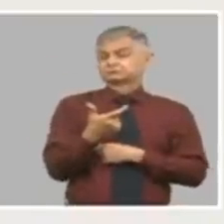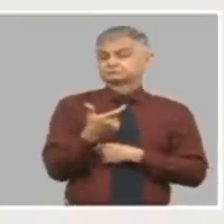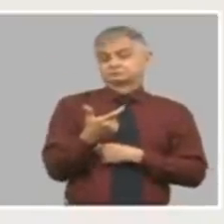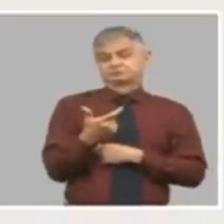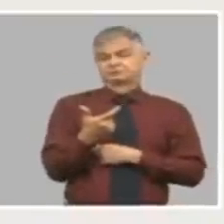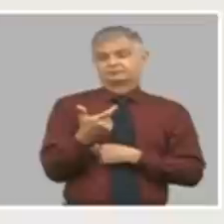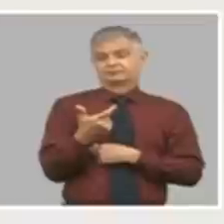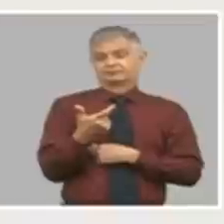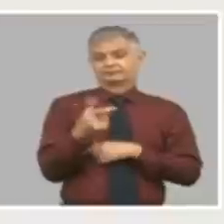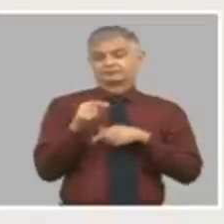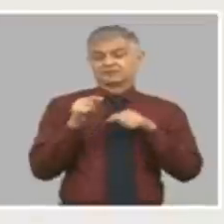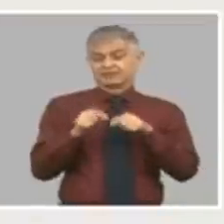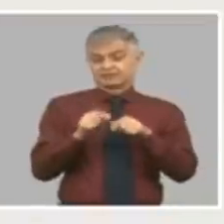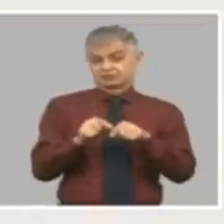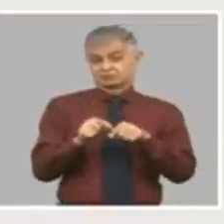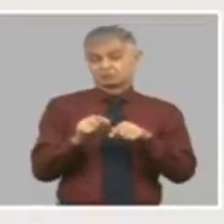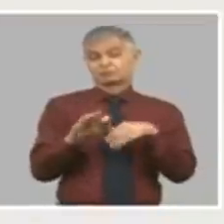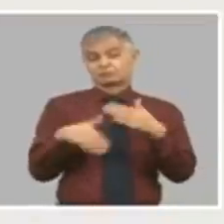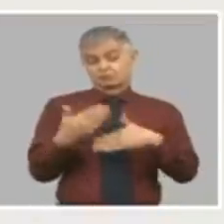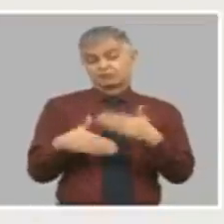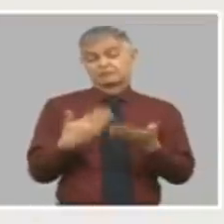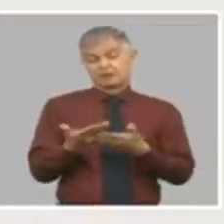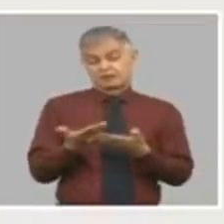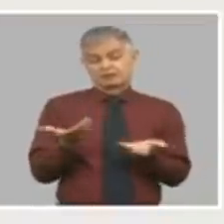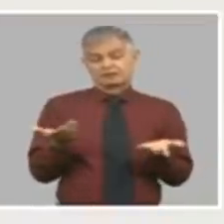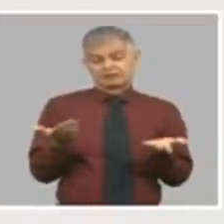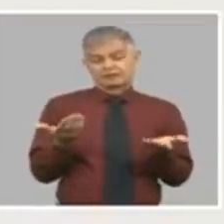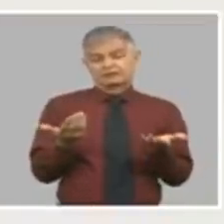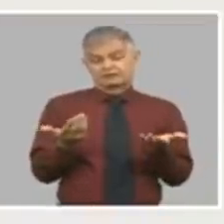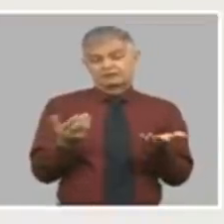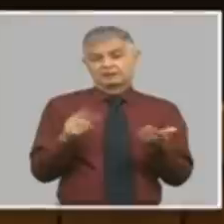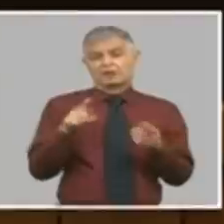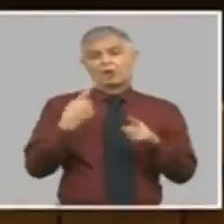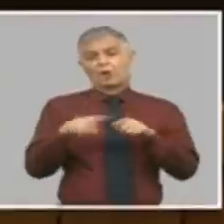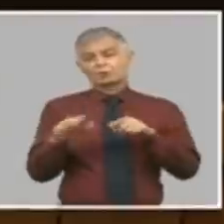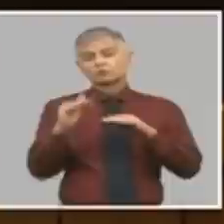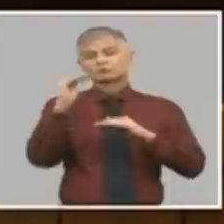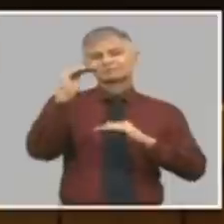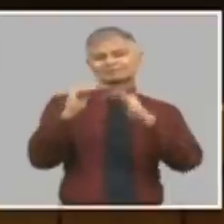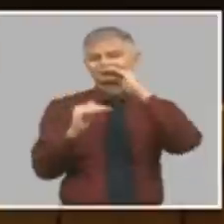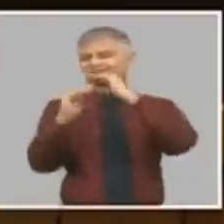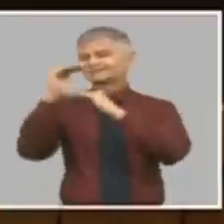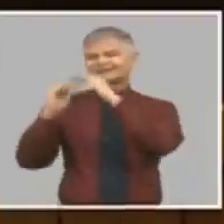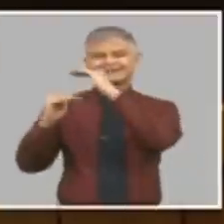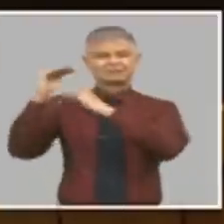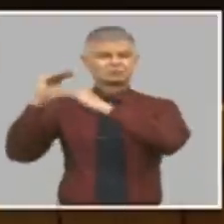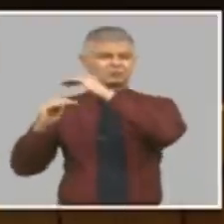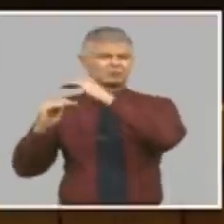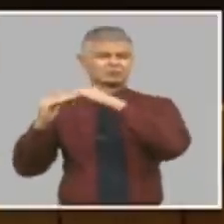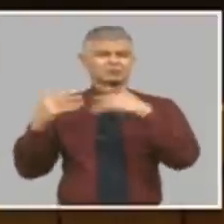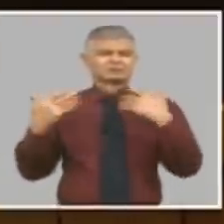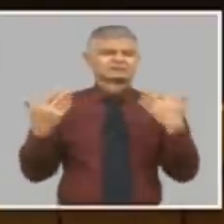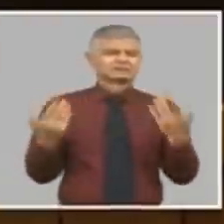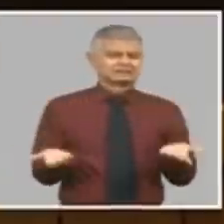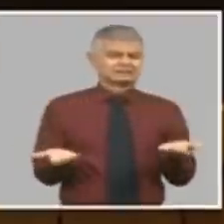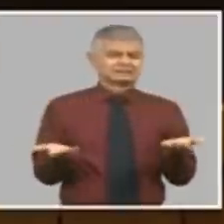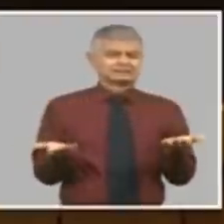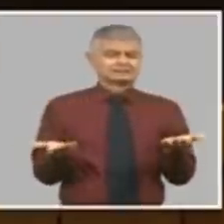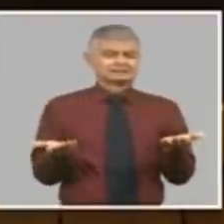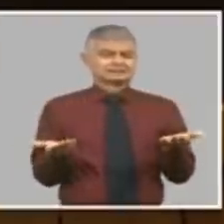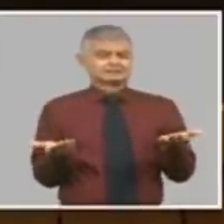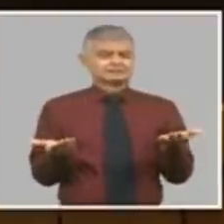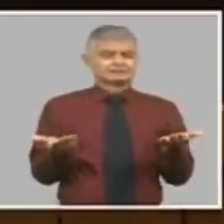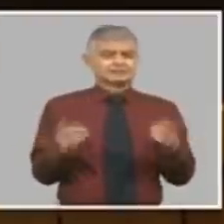sistema empresarial. Y después hay otro grupo de desequilibrio macroeconómico provocado fundamentalmente